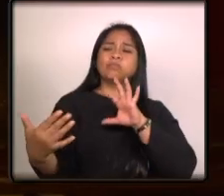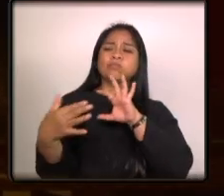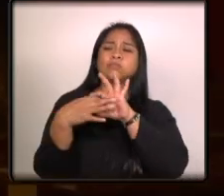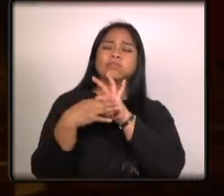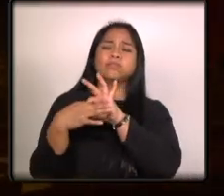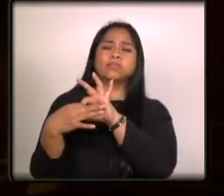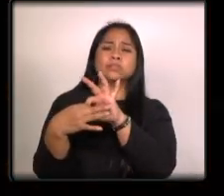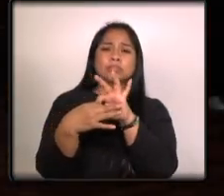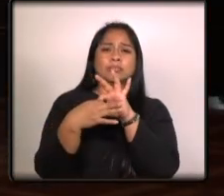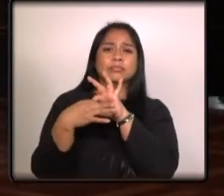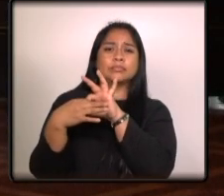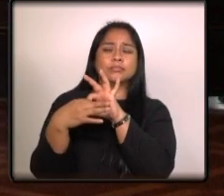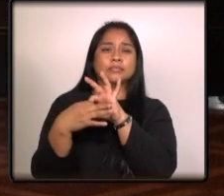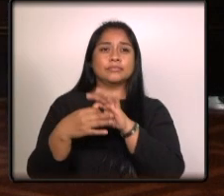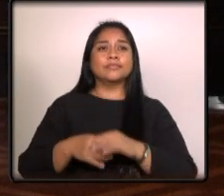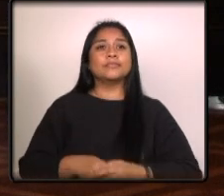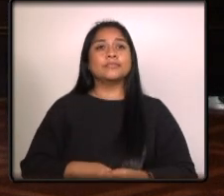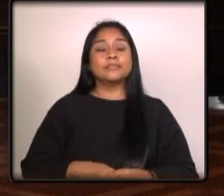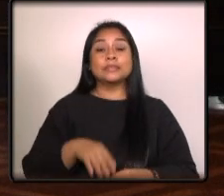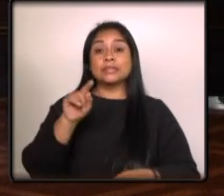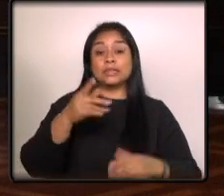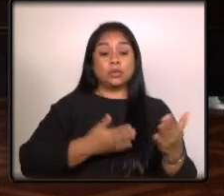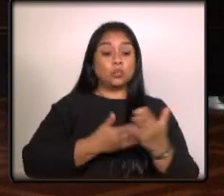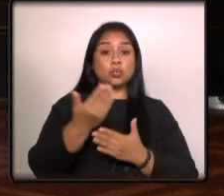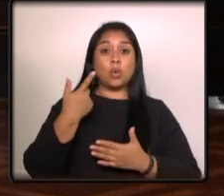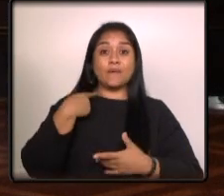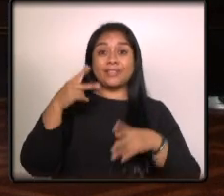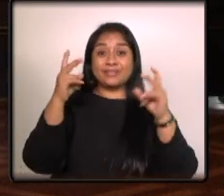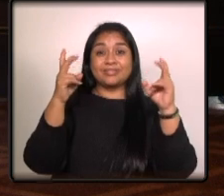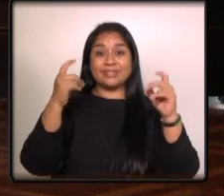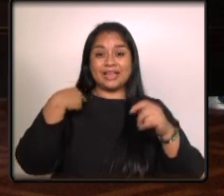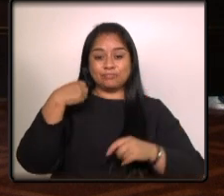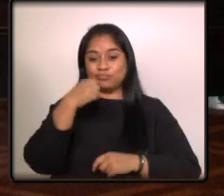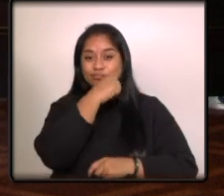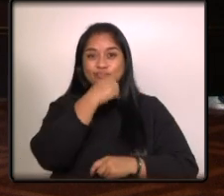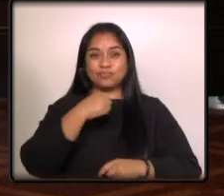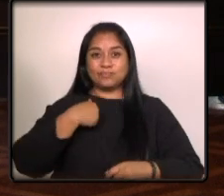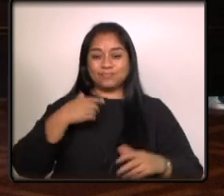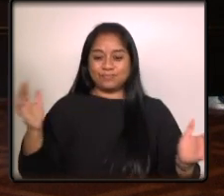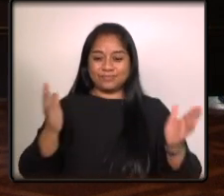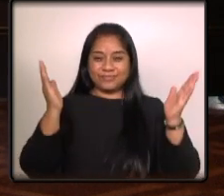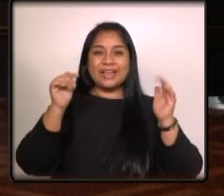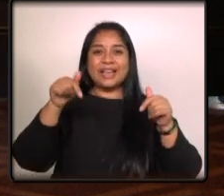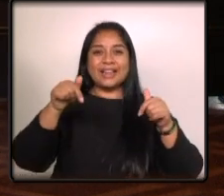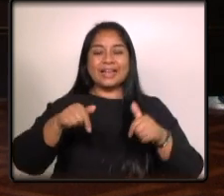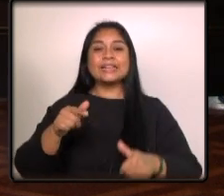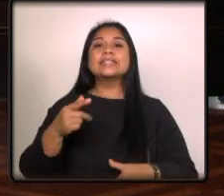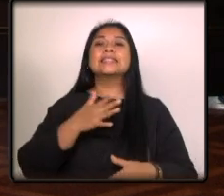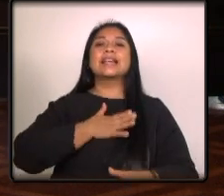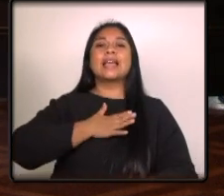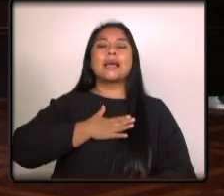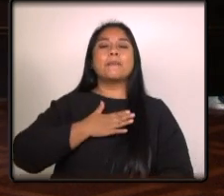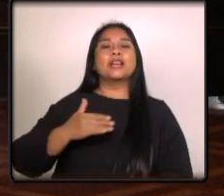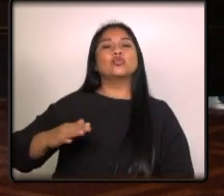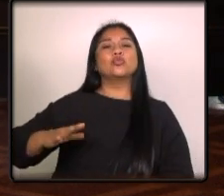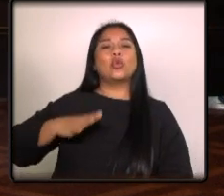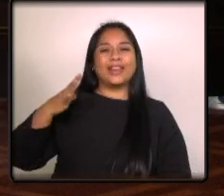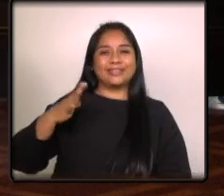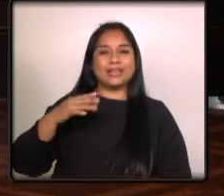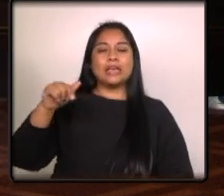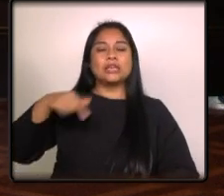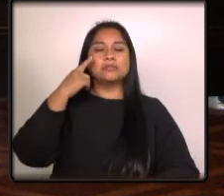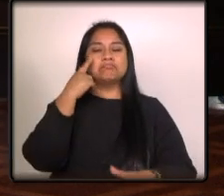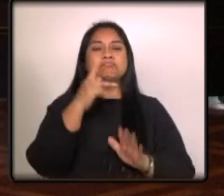el nuevo tema que ando promocionando se llama suerte es un tema que grabé en Colombia